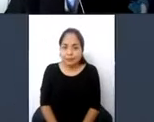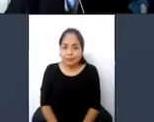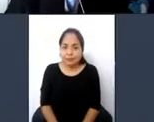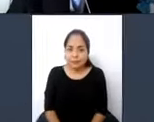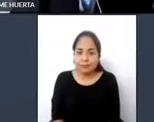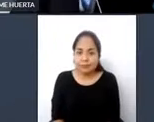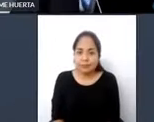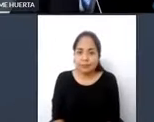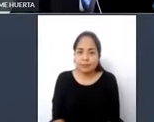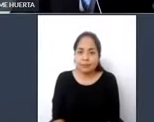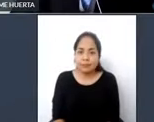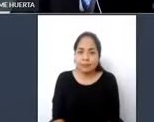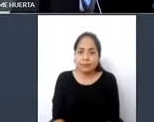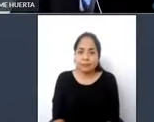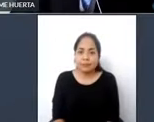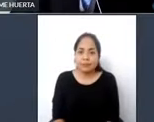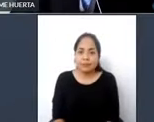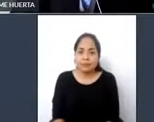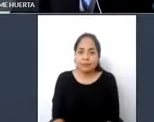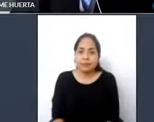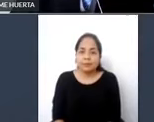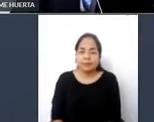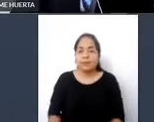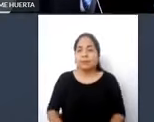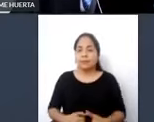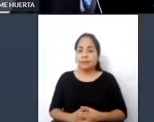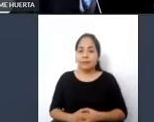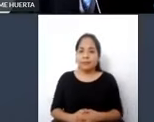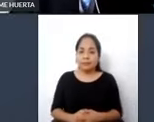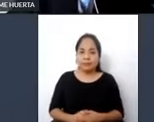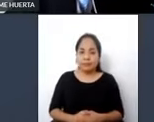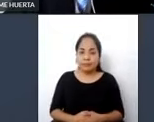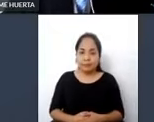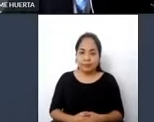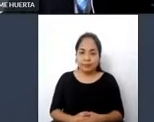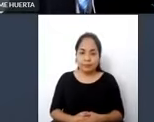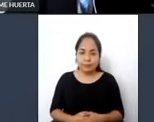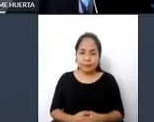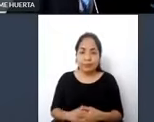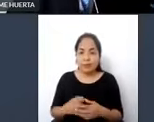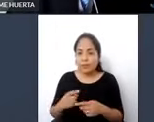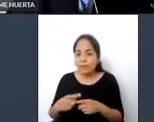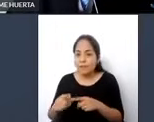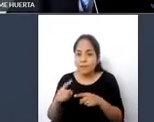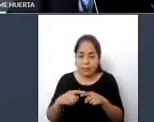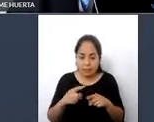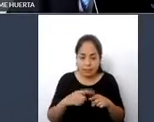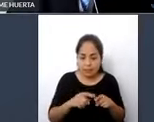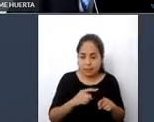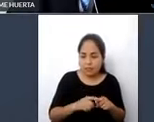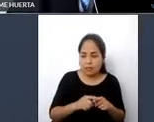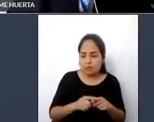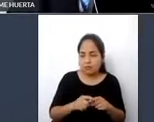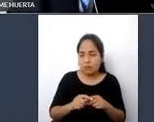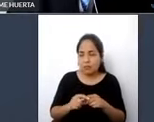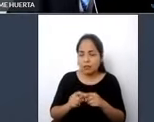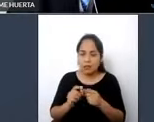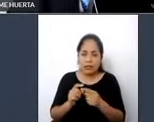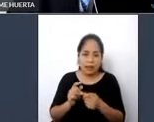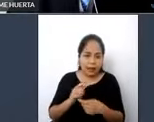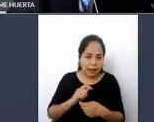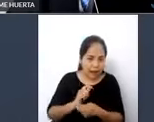Los cambios que se han producido en los paradigmas y enfoques en cuanto a la discapacidad y a la